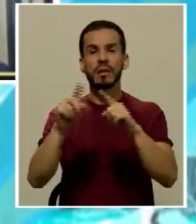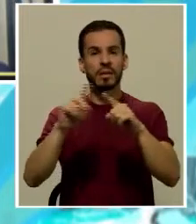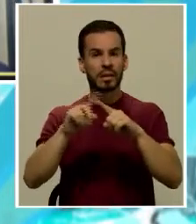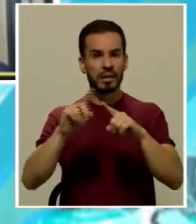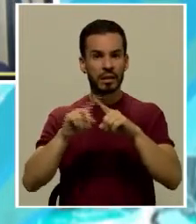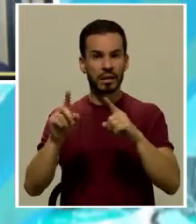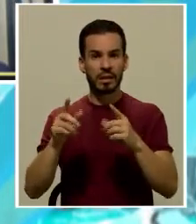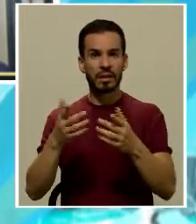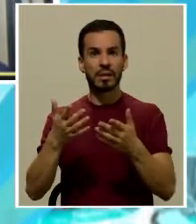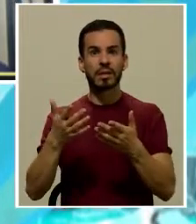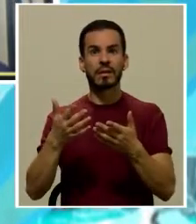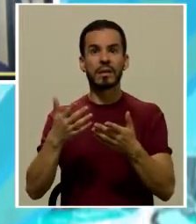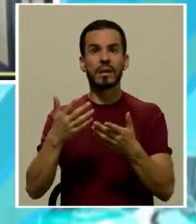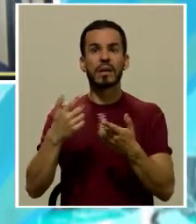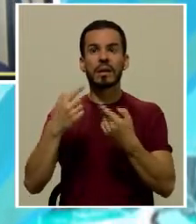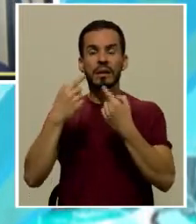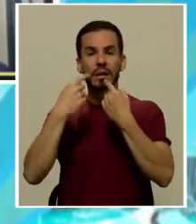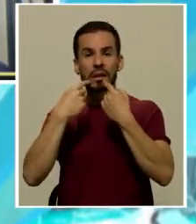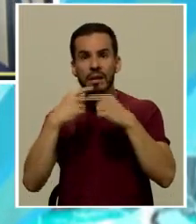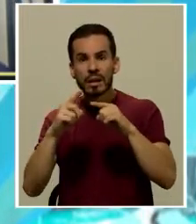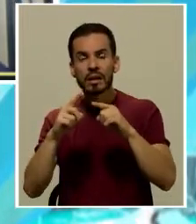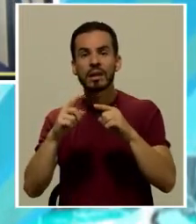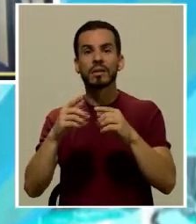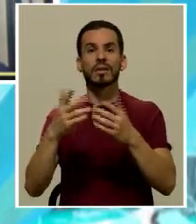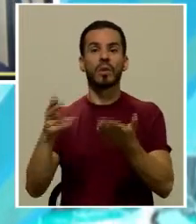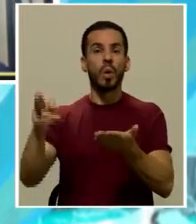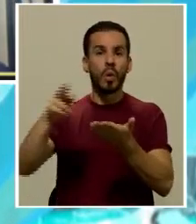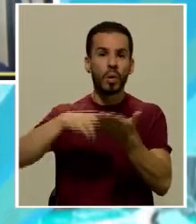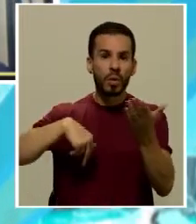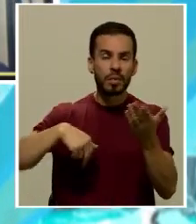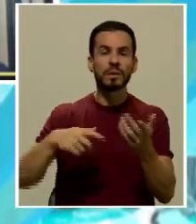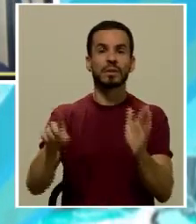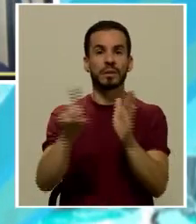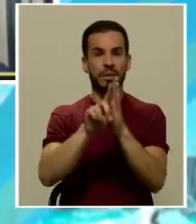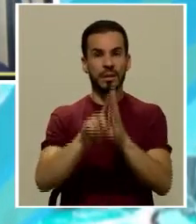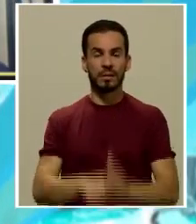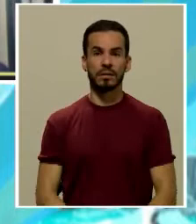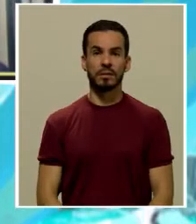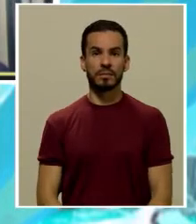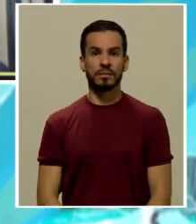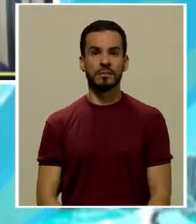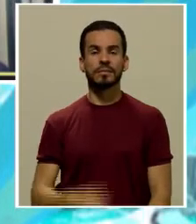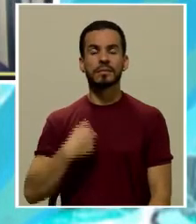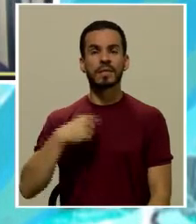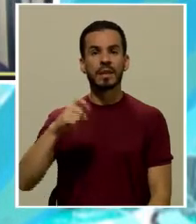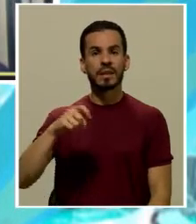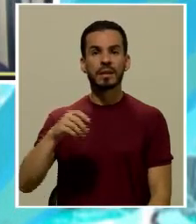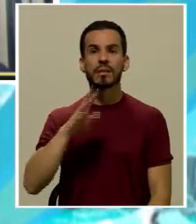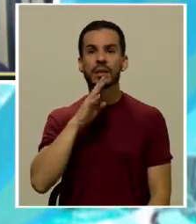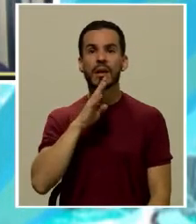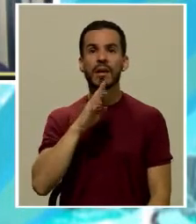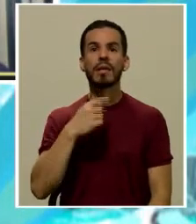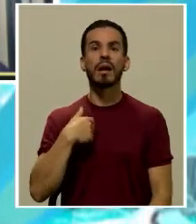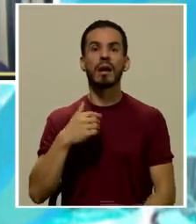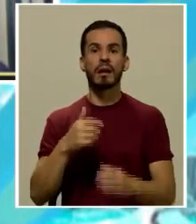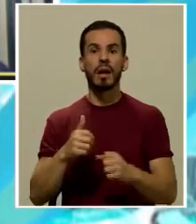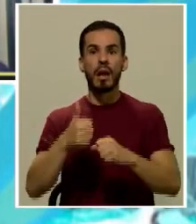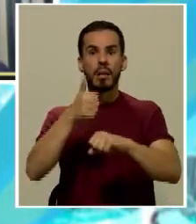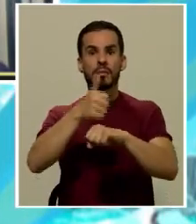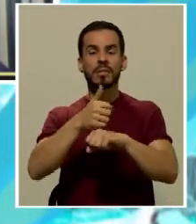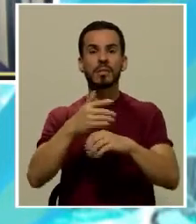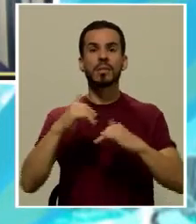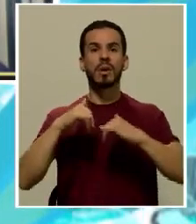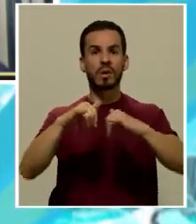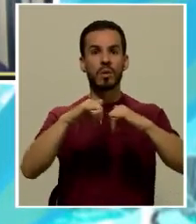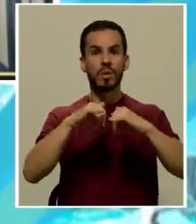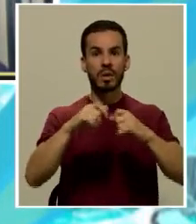de declaraciones de derechos, de convenciones de derechos. Tenemos que hablar del principio de igualdad y que las